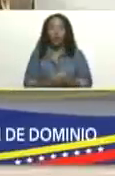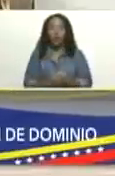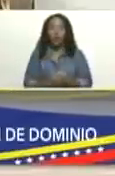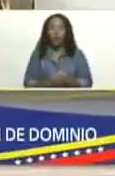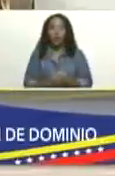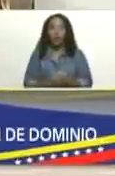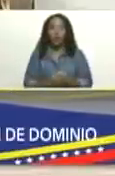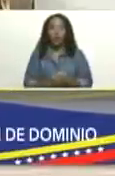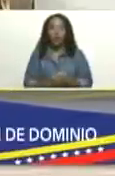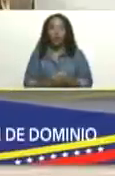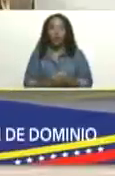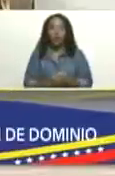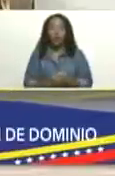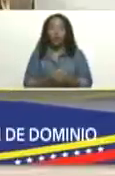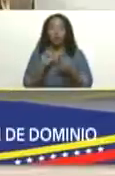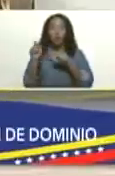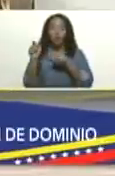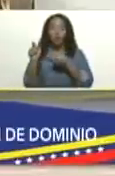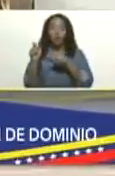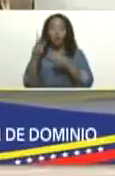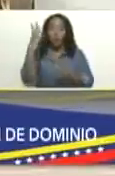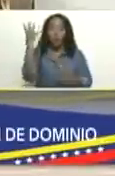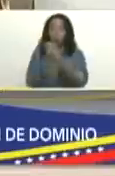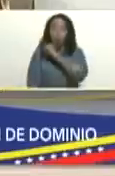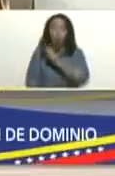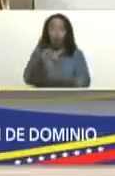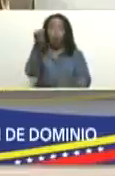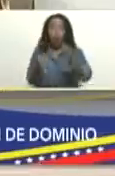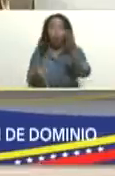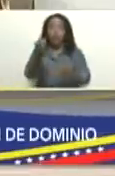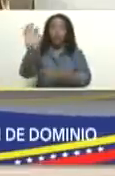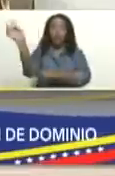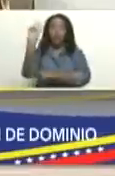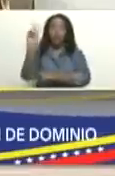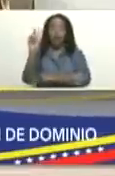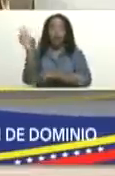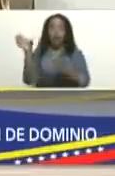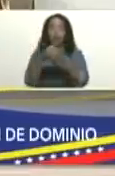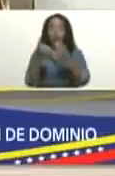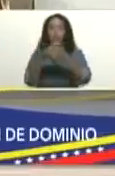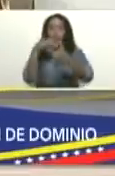viviendo en Miami, huyendo de la justicia venezolana, bandidos,